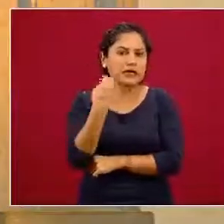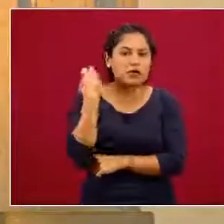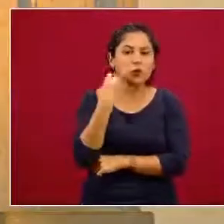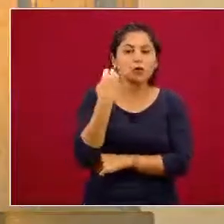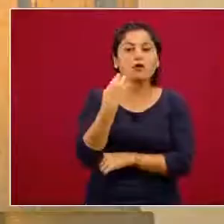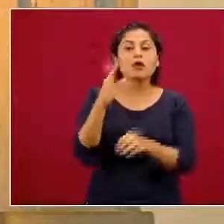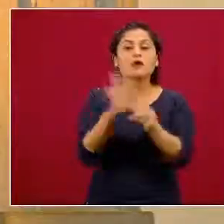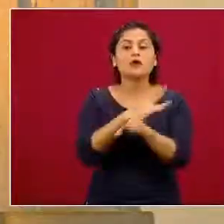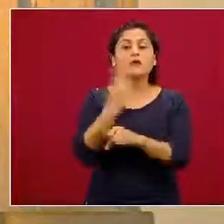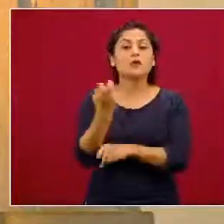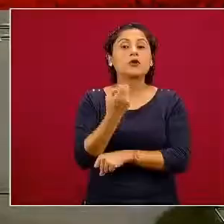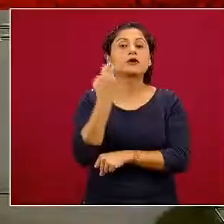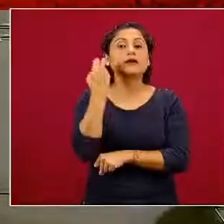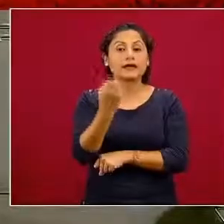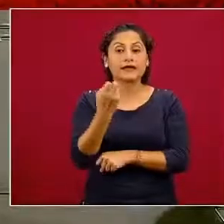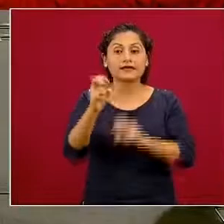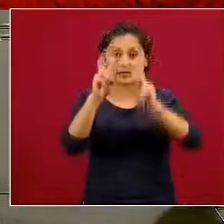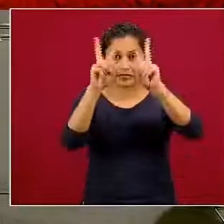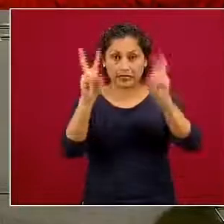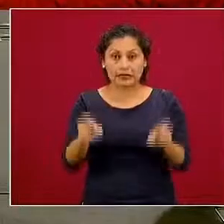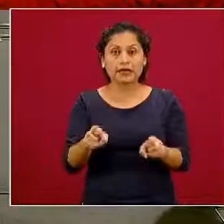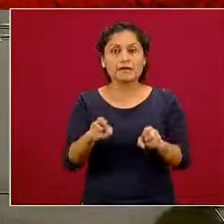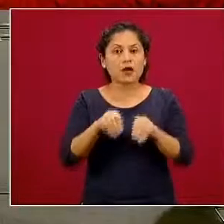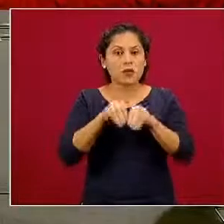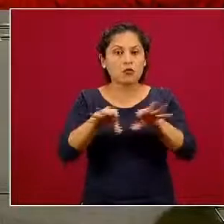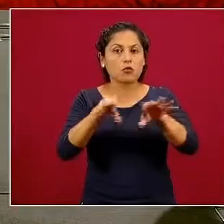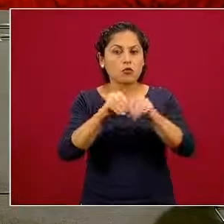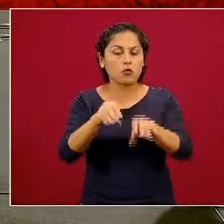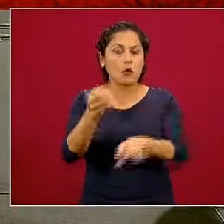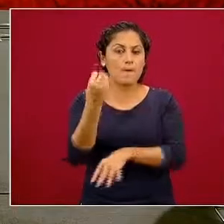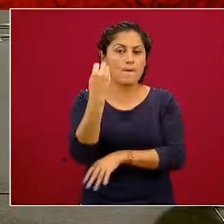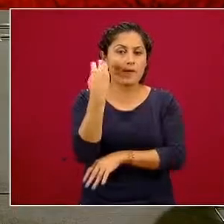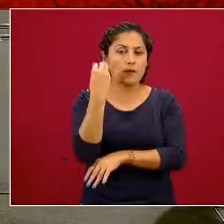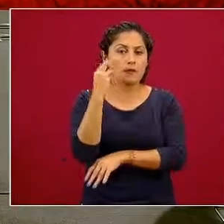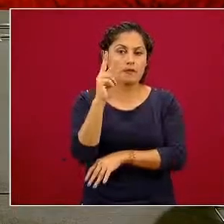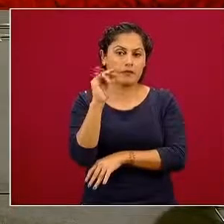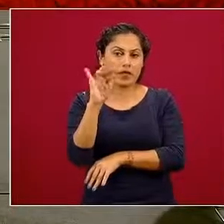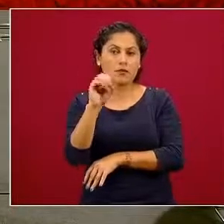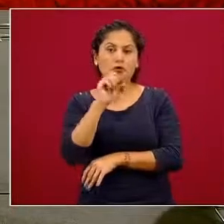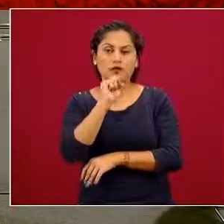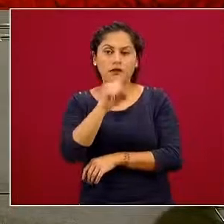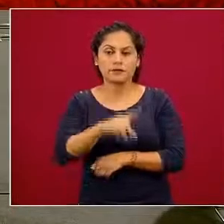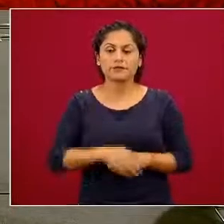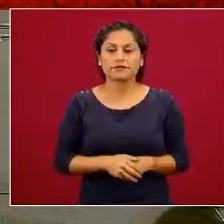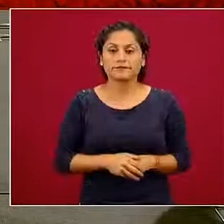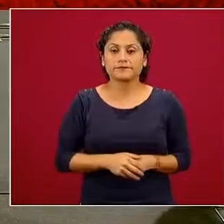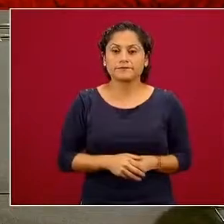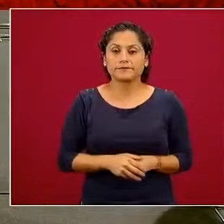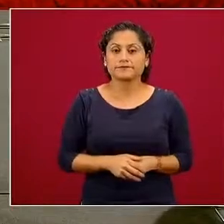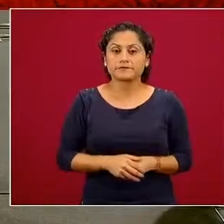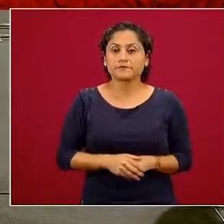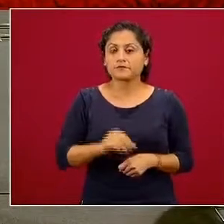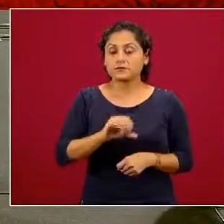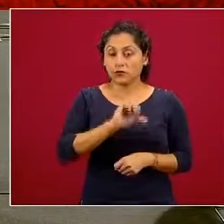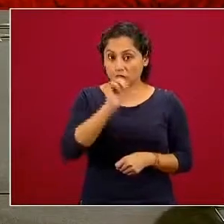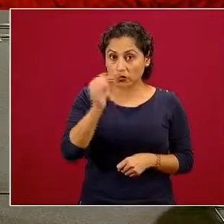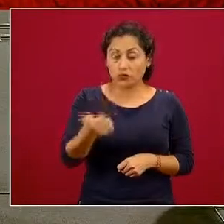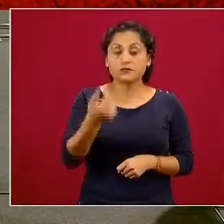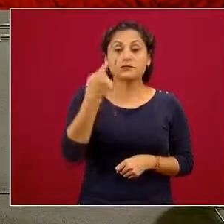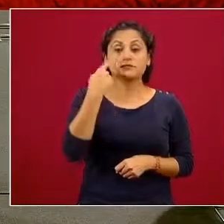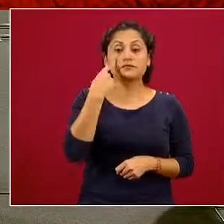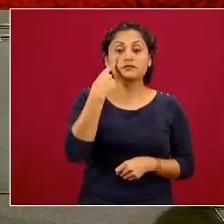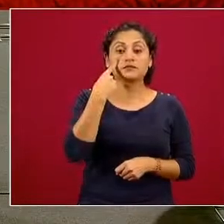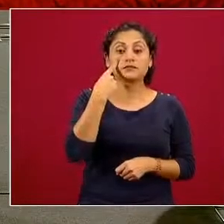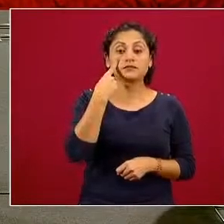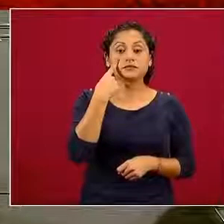porque se estuvieron y se han estado transmitiendo en vivo. Por otra parte, se está fortaleciendo el tema del módulo